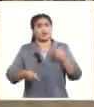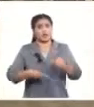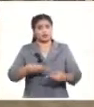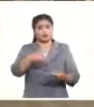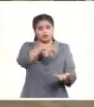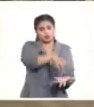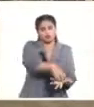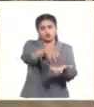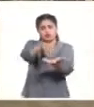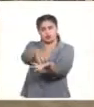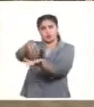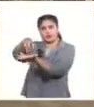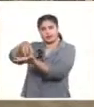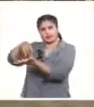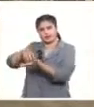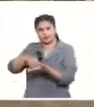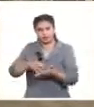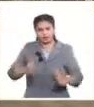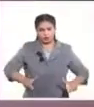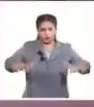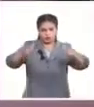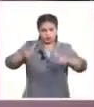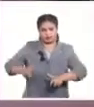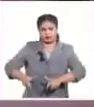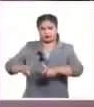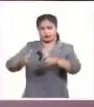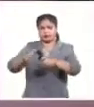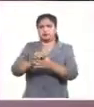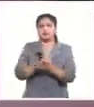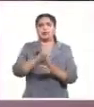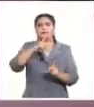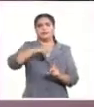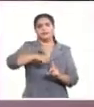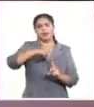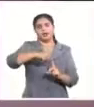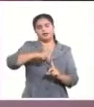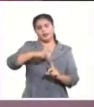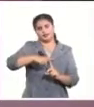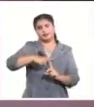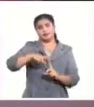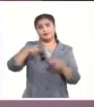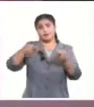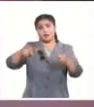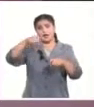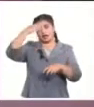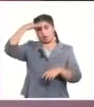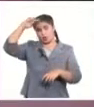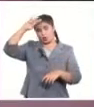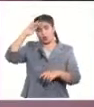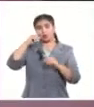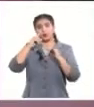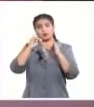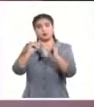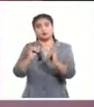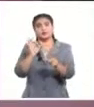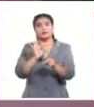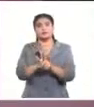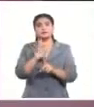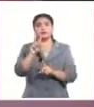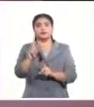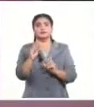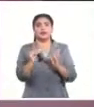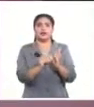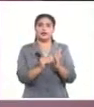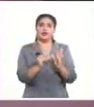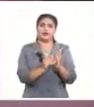supertanqueros en la Atenas de Cuba. El canal cubano de noticias, a partir de las 3 de la tarde, con su revista